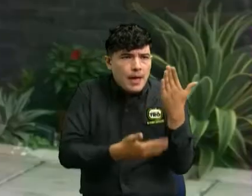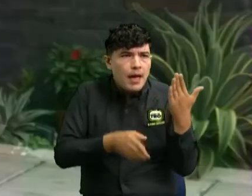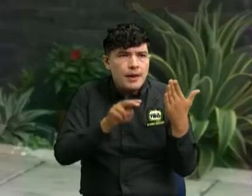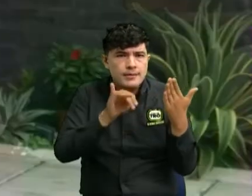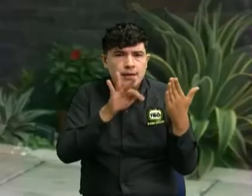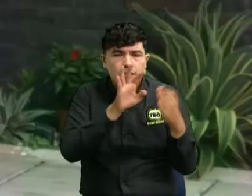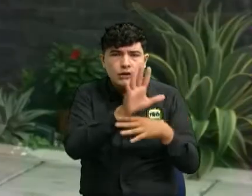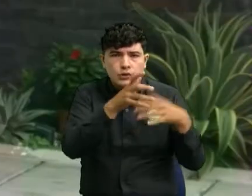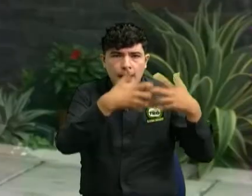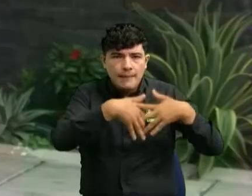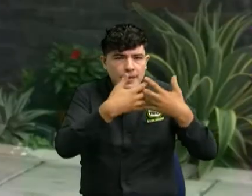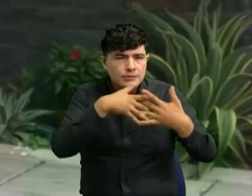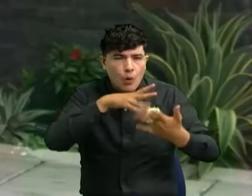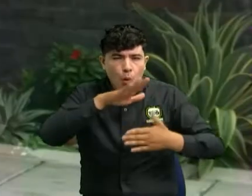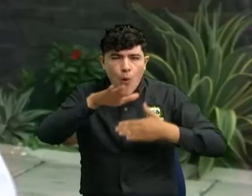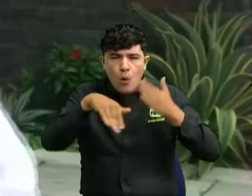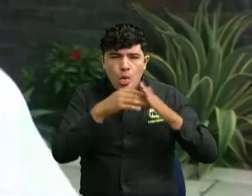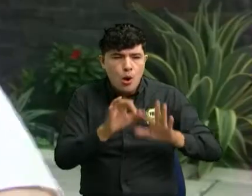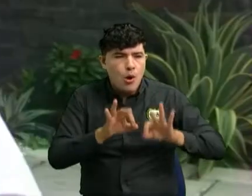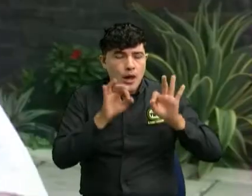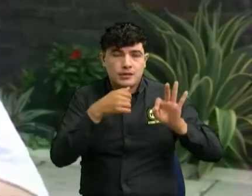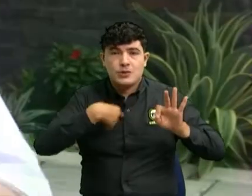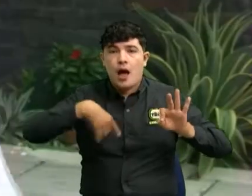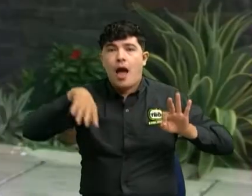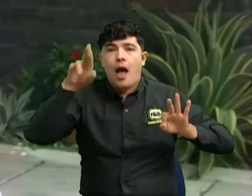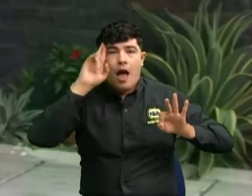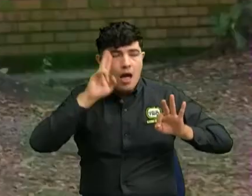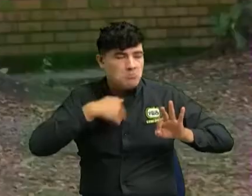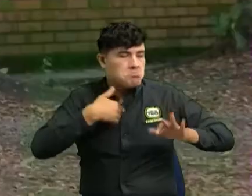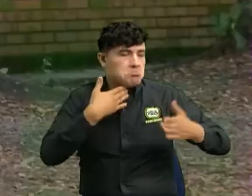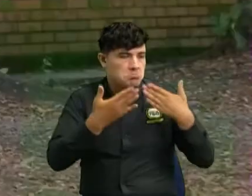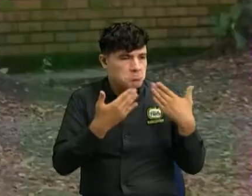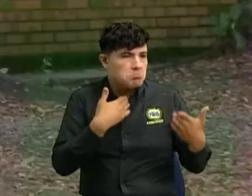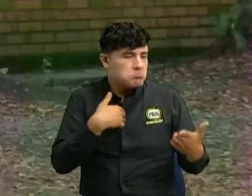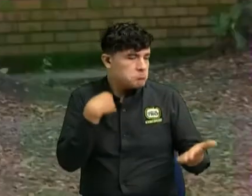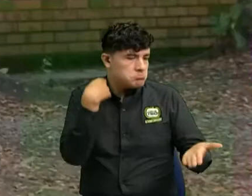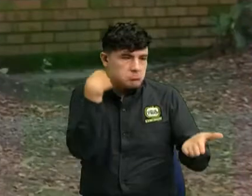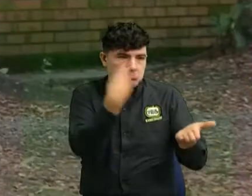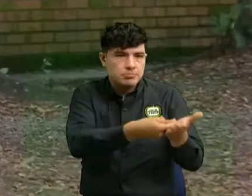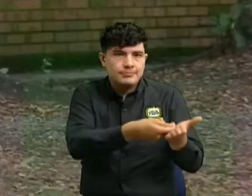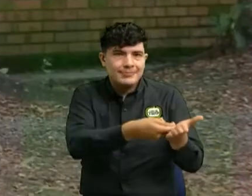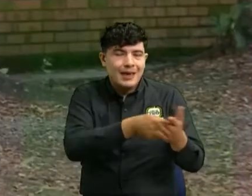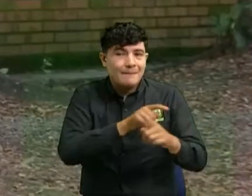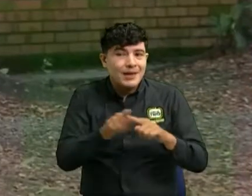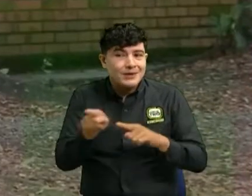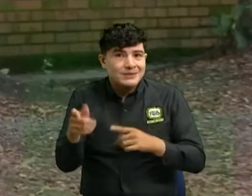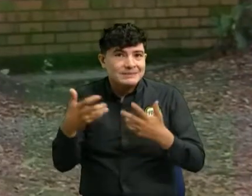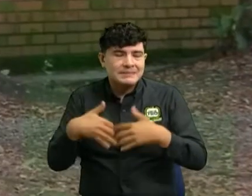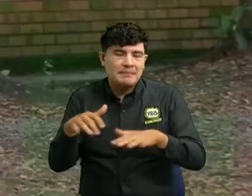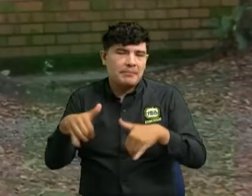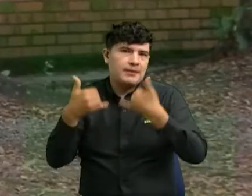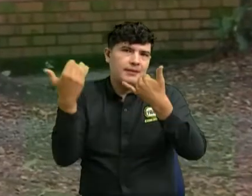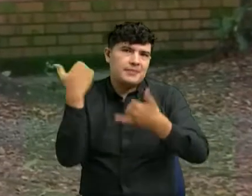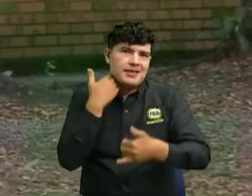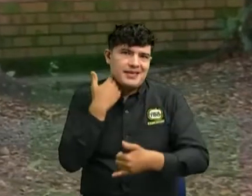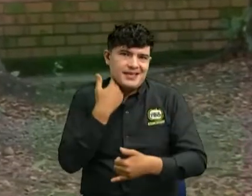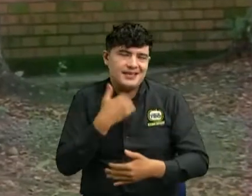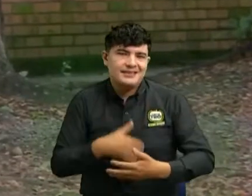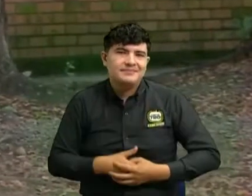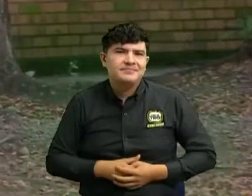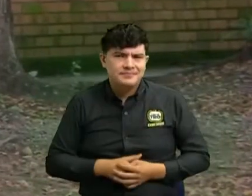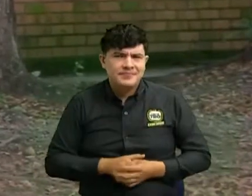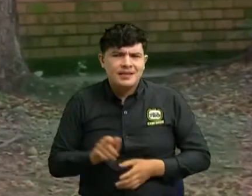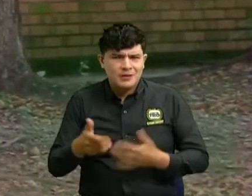de la empresa supuestamente todo entonces con mayor razón yo me fie normalmente estas empresas se gana la confianza de las